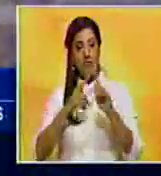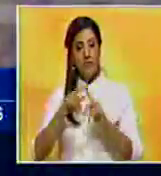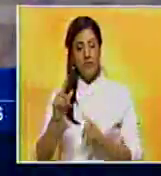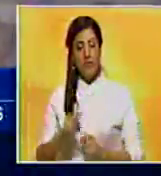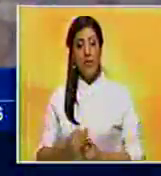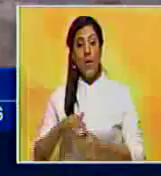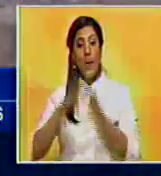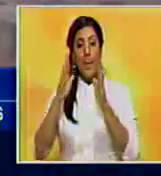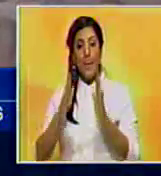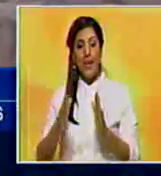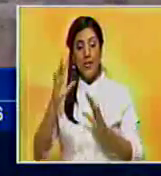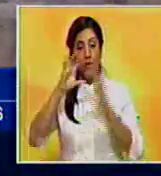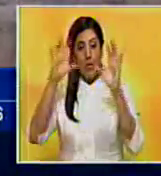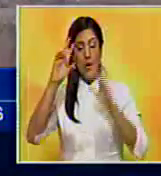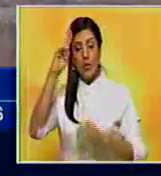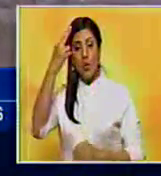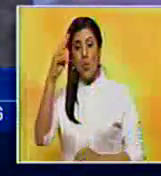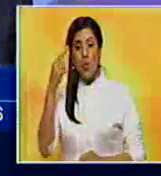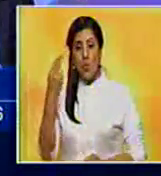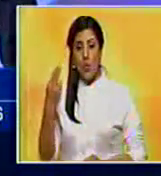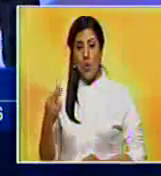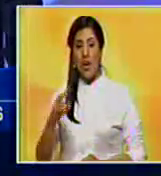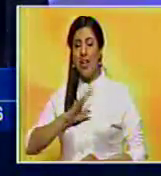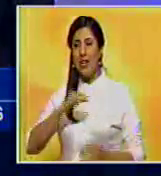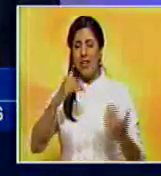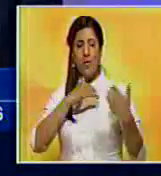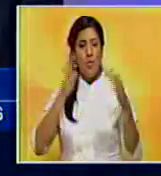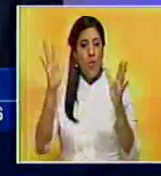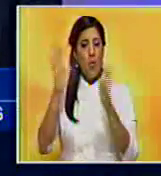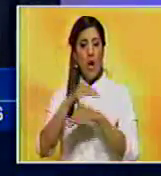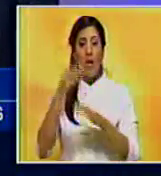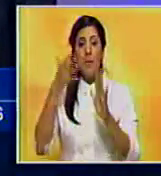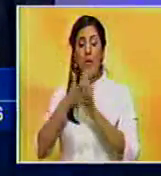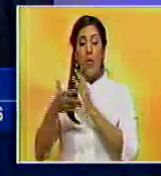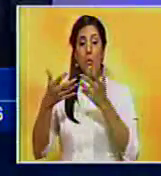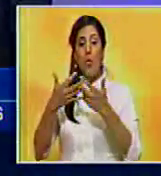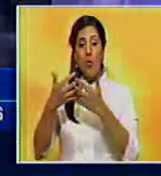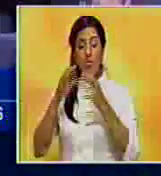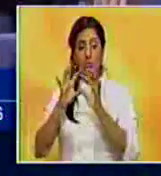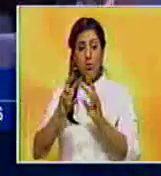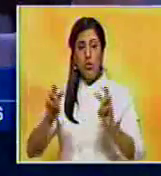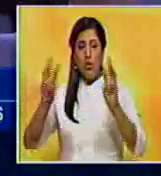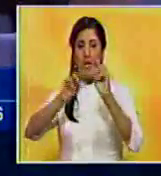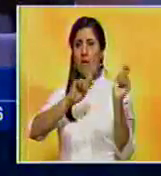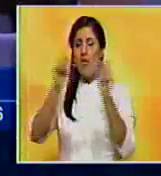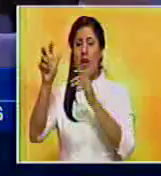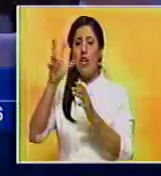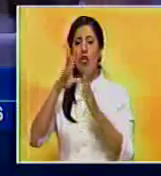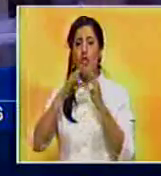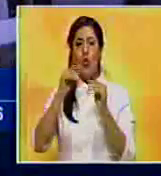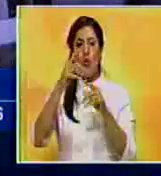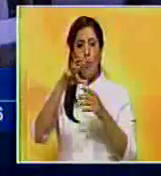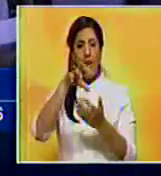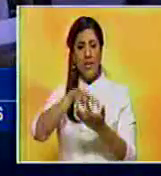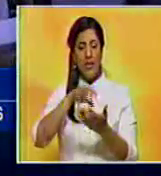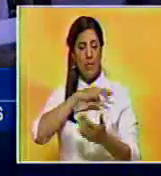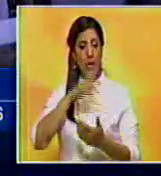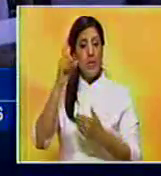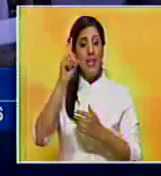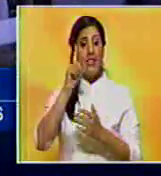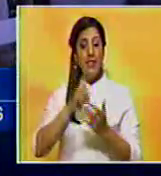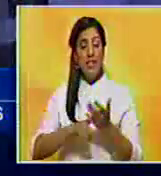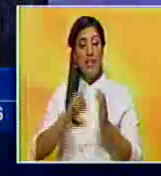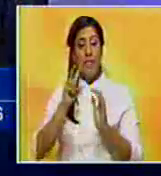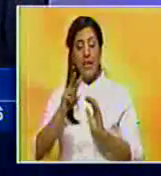El Ministerio de Exteriores de Hungría calificó de irresponsable que la Unión Europea aprobará reubicar entre todos los estados miembros a 120